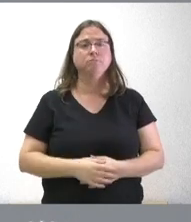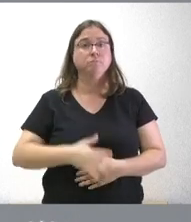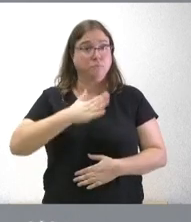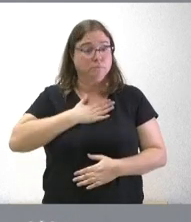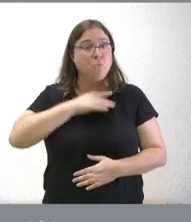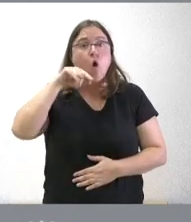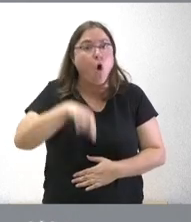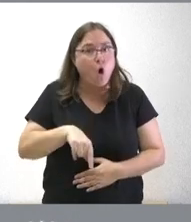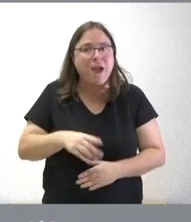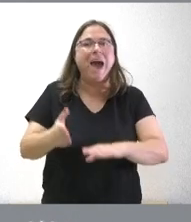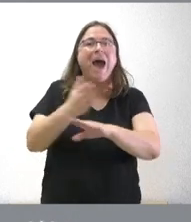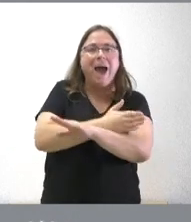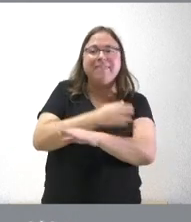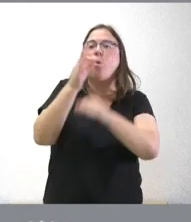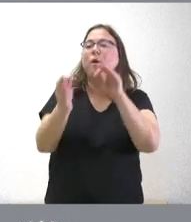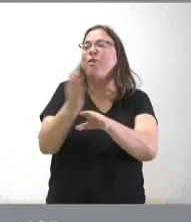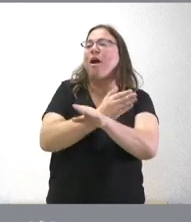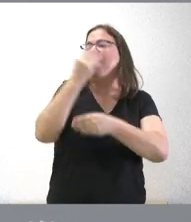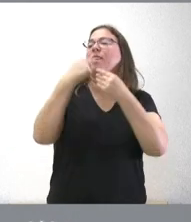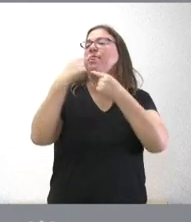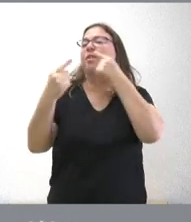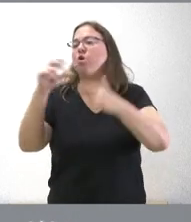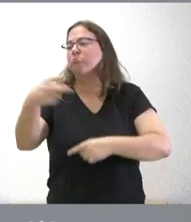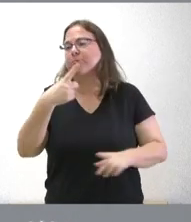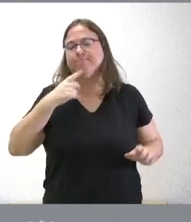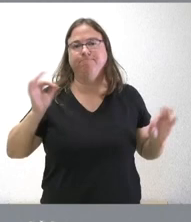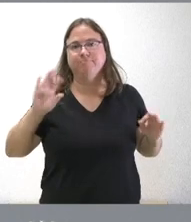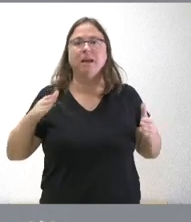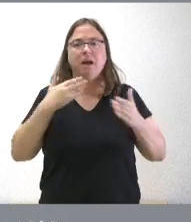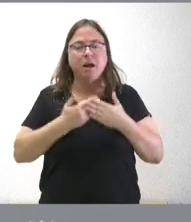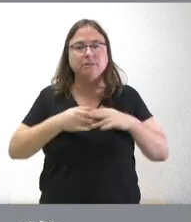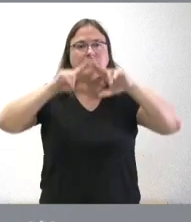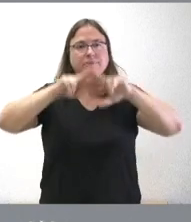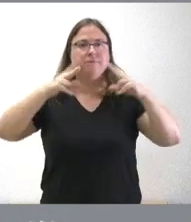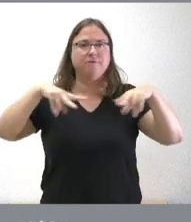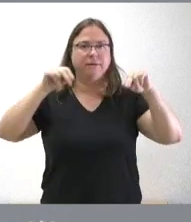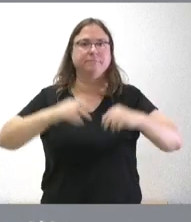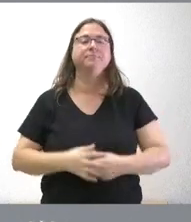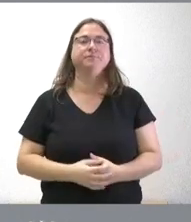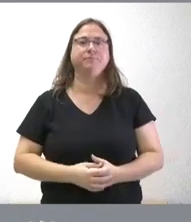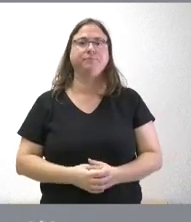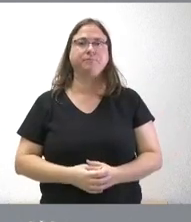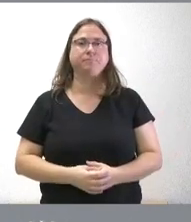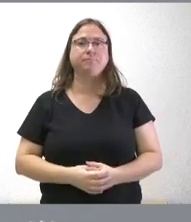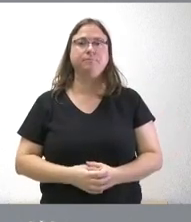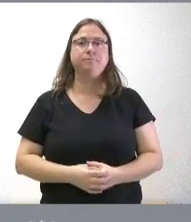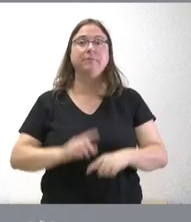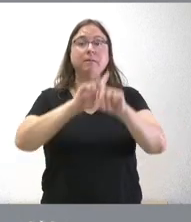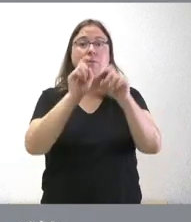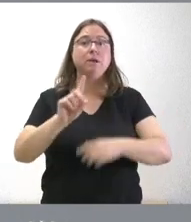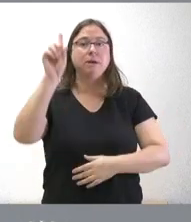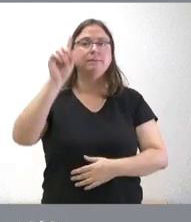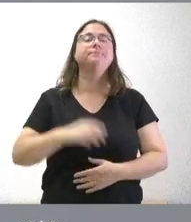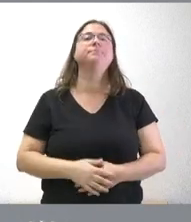hoy no prejuzgo cuál pueda ser el resultado de esos análisis hasta que concluyan y se hagan públicos ¿Alguna pregunta más?